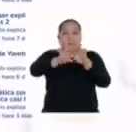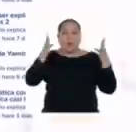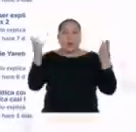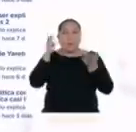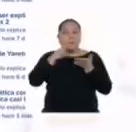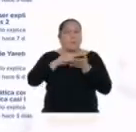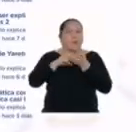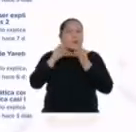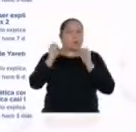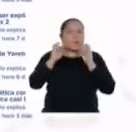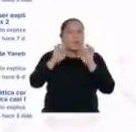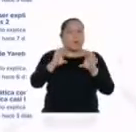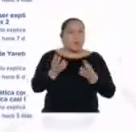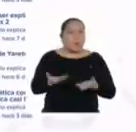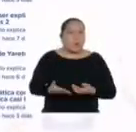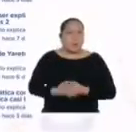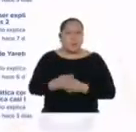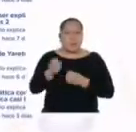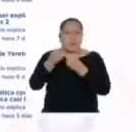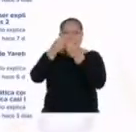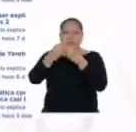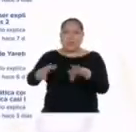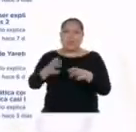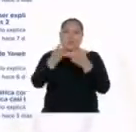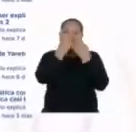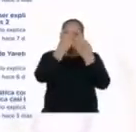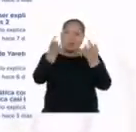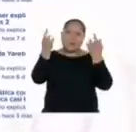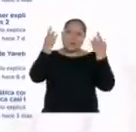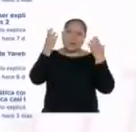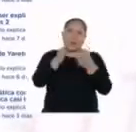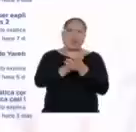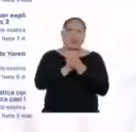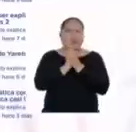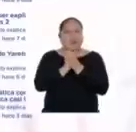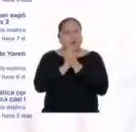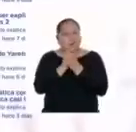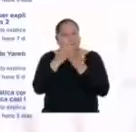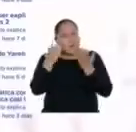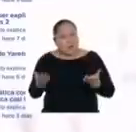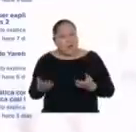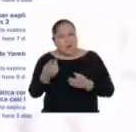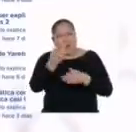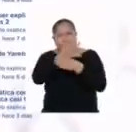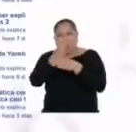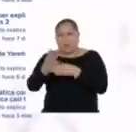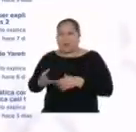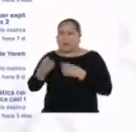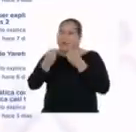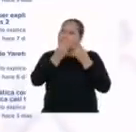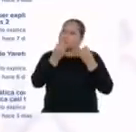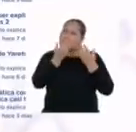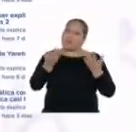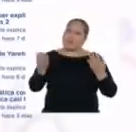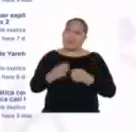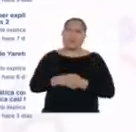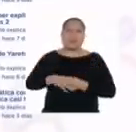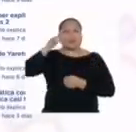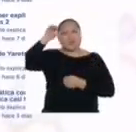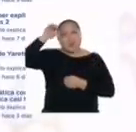propongas. Además, no abandones a tu promoción, a tus amigos y amigas con los que compartiste tantas cosas.